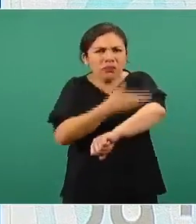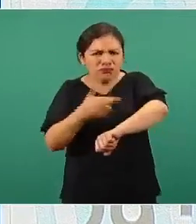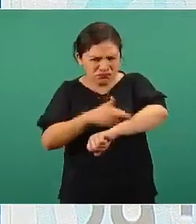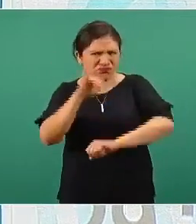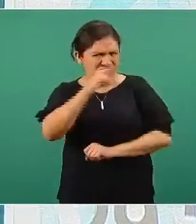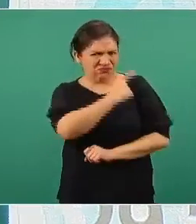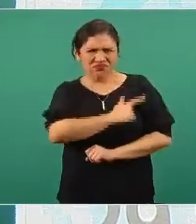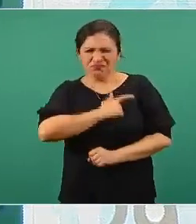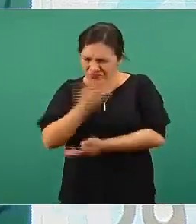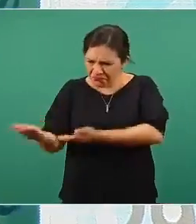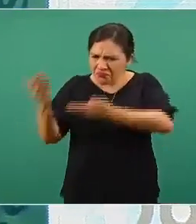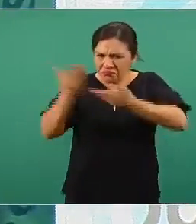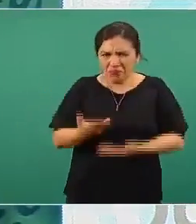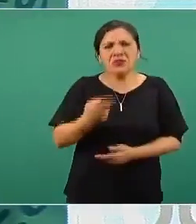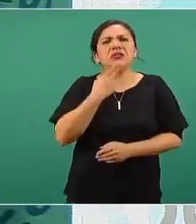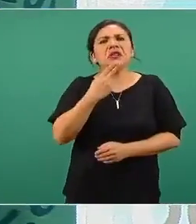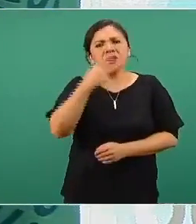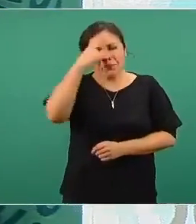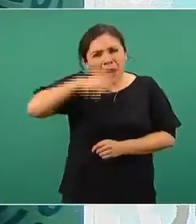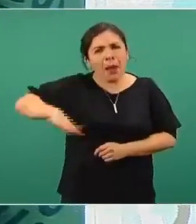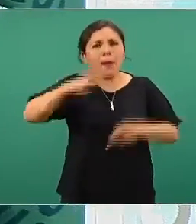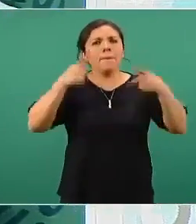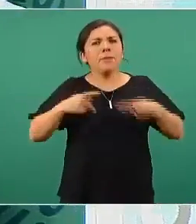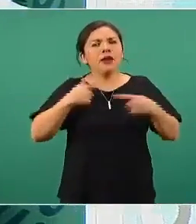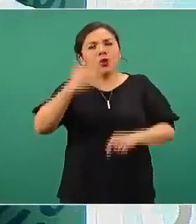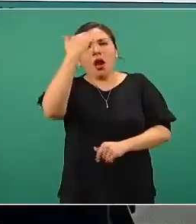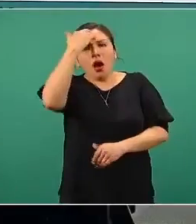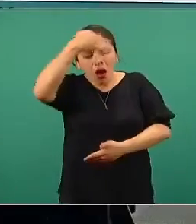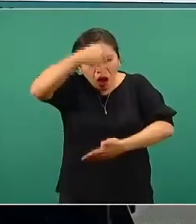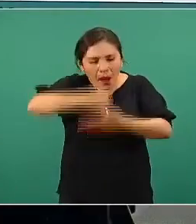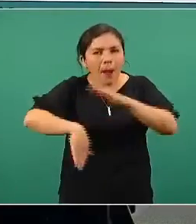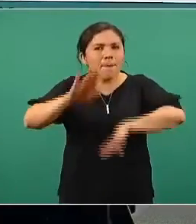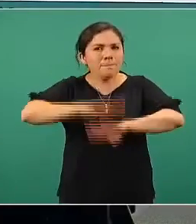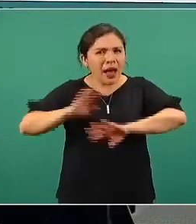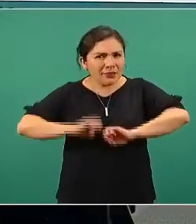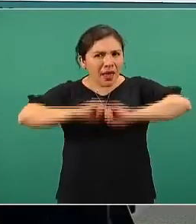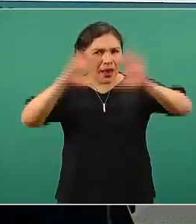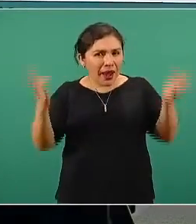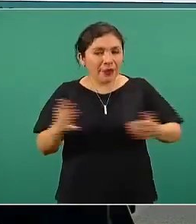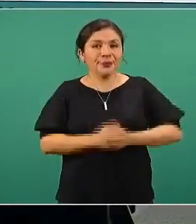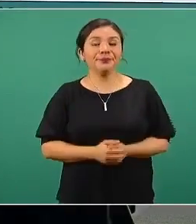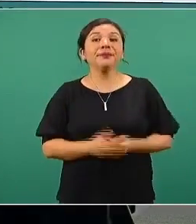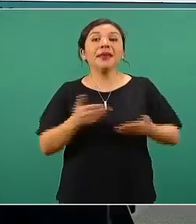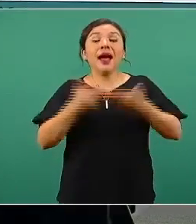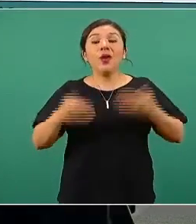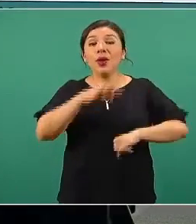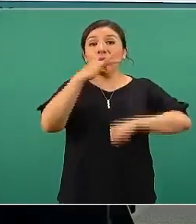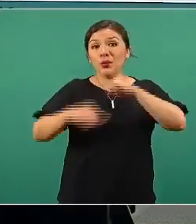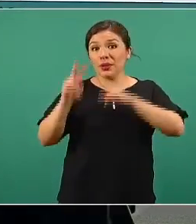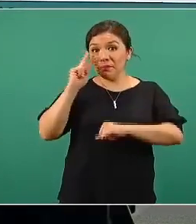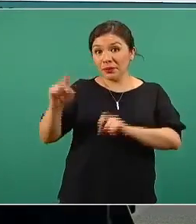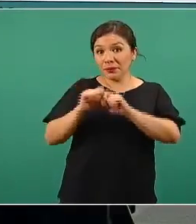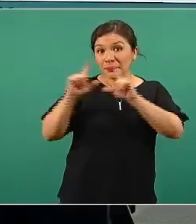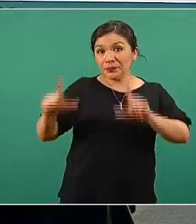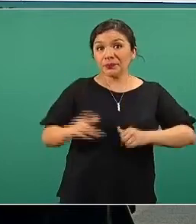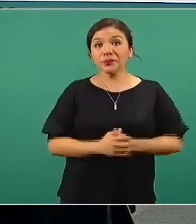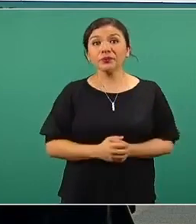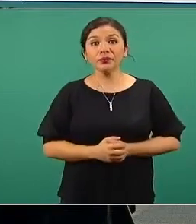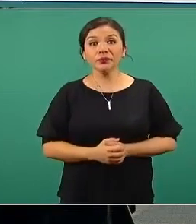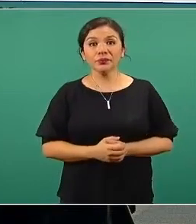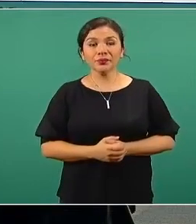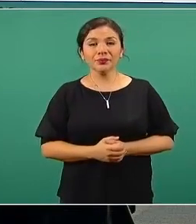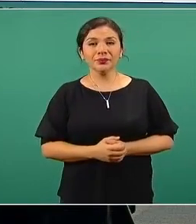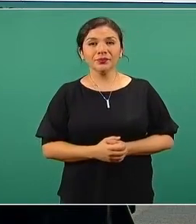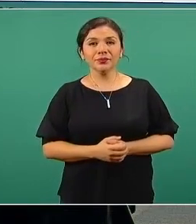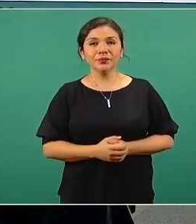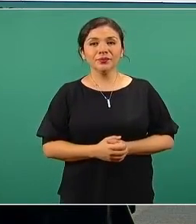encantados. Sería muy benéfico que la sociedad lo conozca de manera muy detallada. Vamos a pasar la última o penúltima imagen